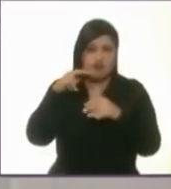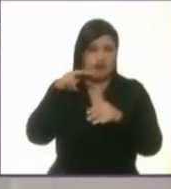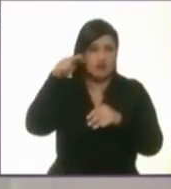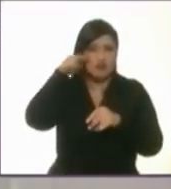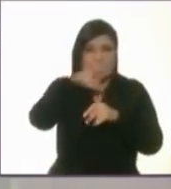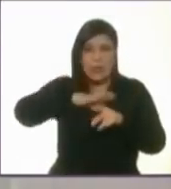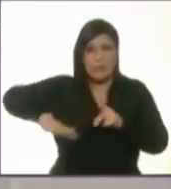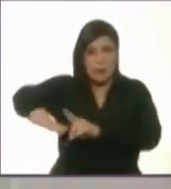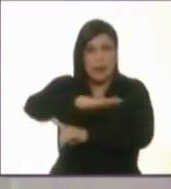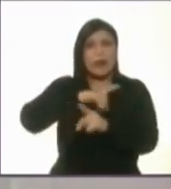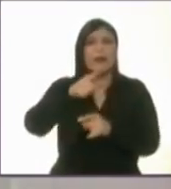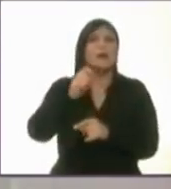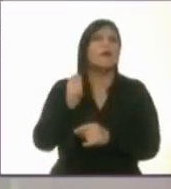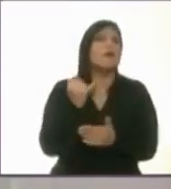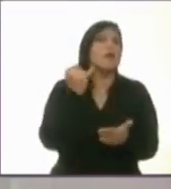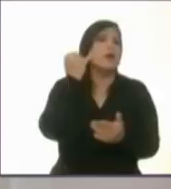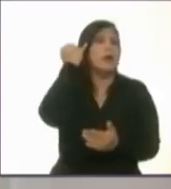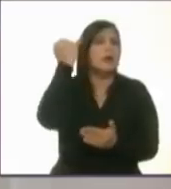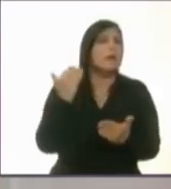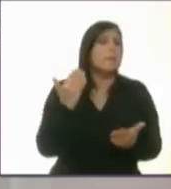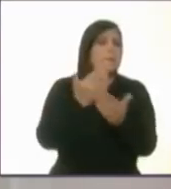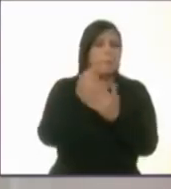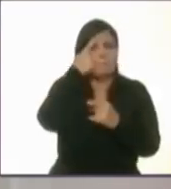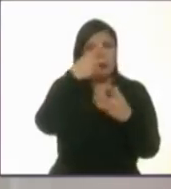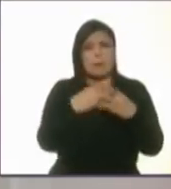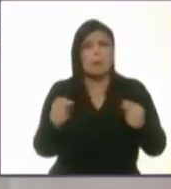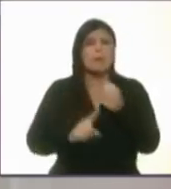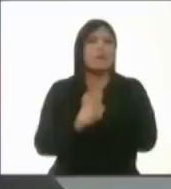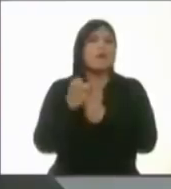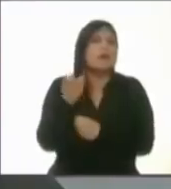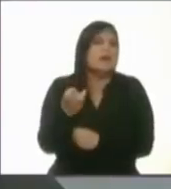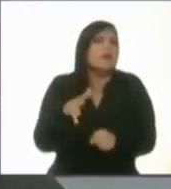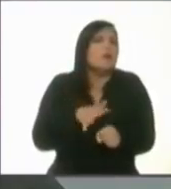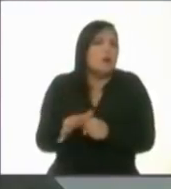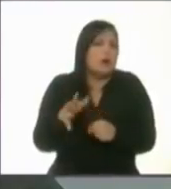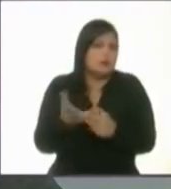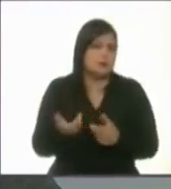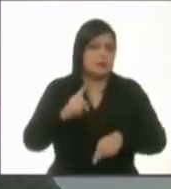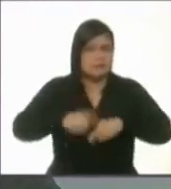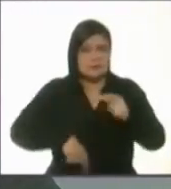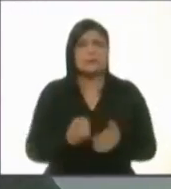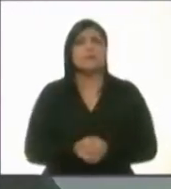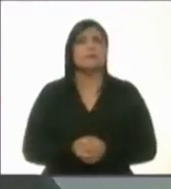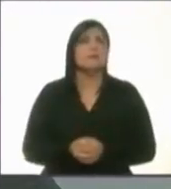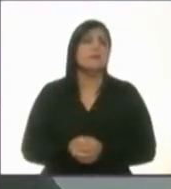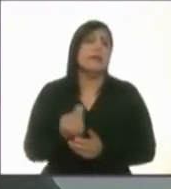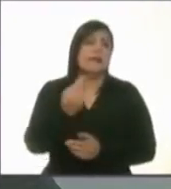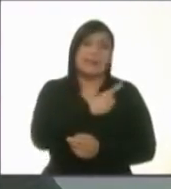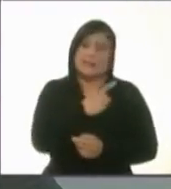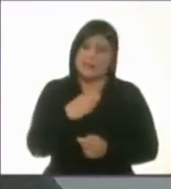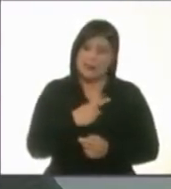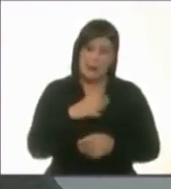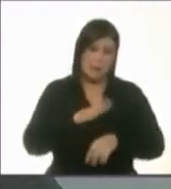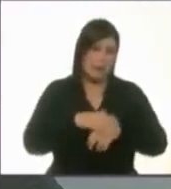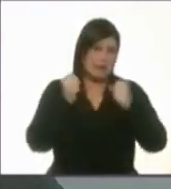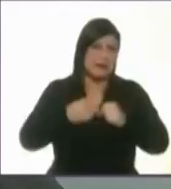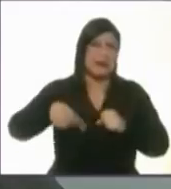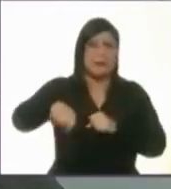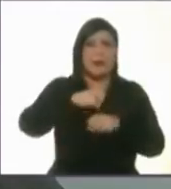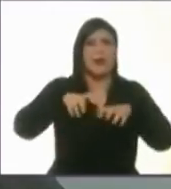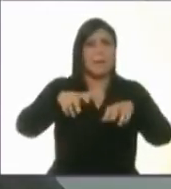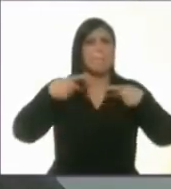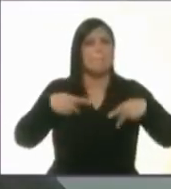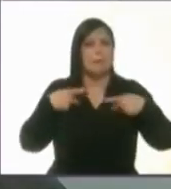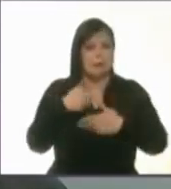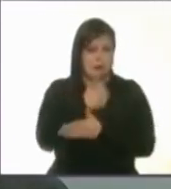situación y qué propondría para solucionar el problema? Necesitamos liberar precisamente a los ciudadanos de lo que